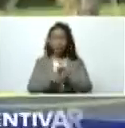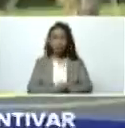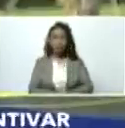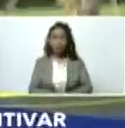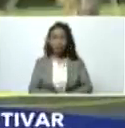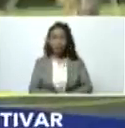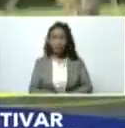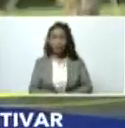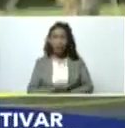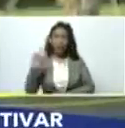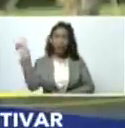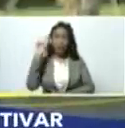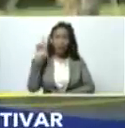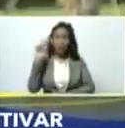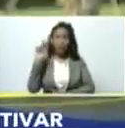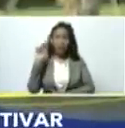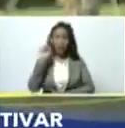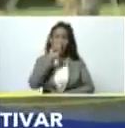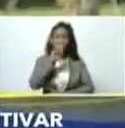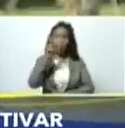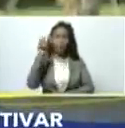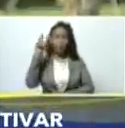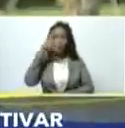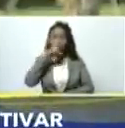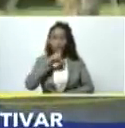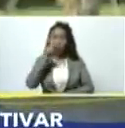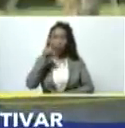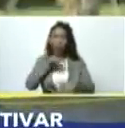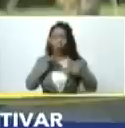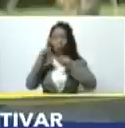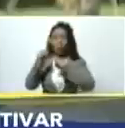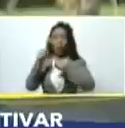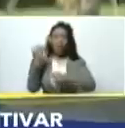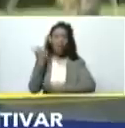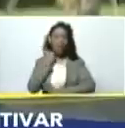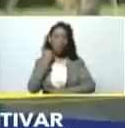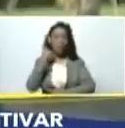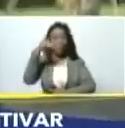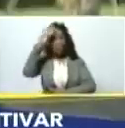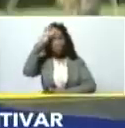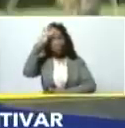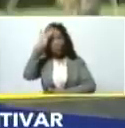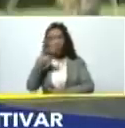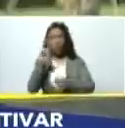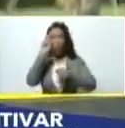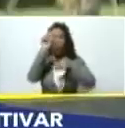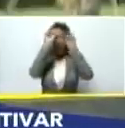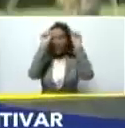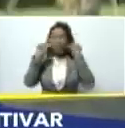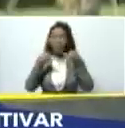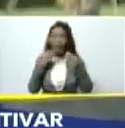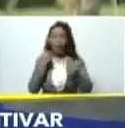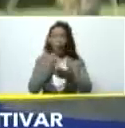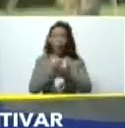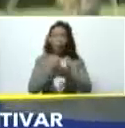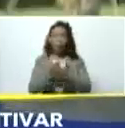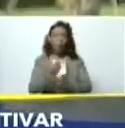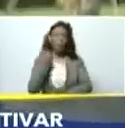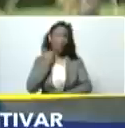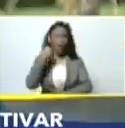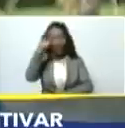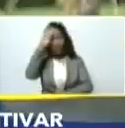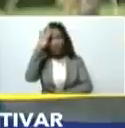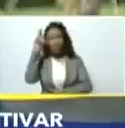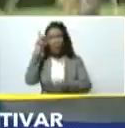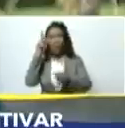Venezuela tuvo 120 años un capitalismo enfermo un sistema económico enfermo de